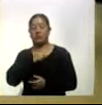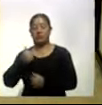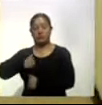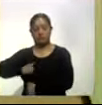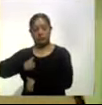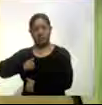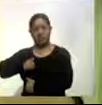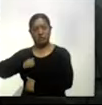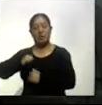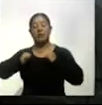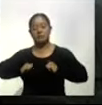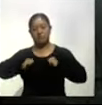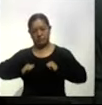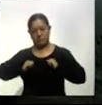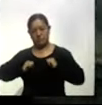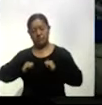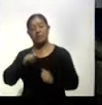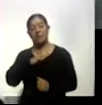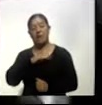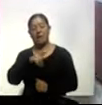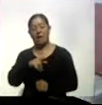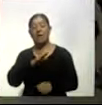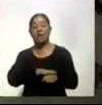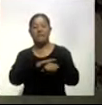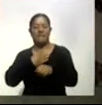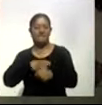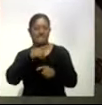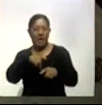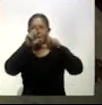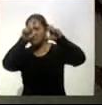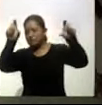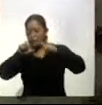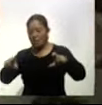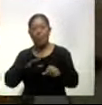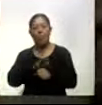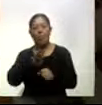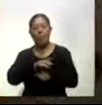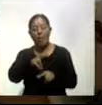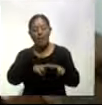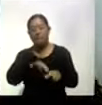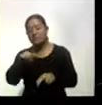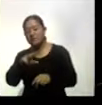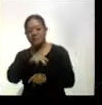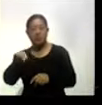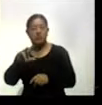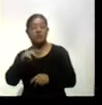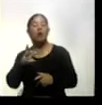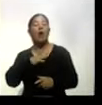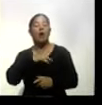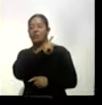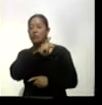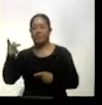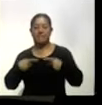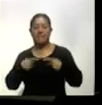externas e internas, filtro sanitario y señal ética en los asientos. Además, todo su personal está capacitado para